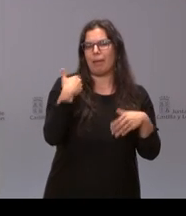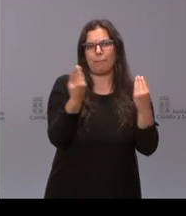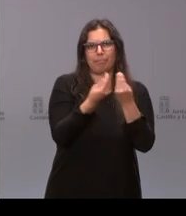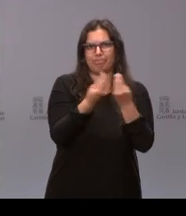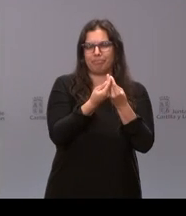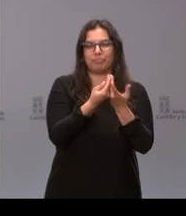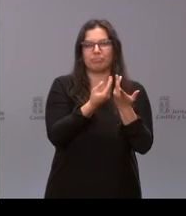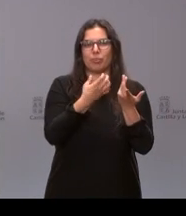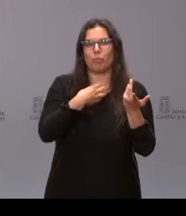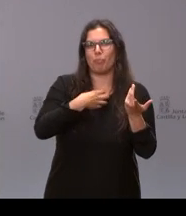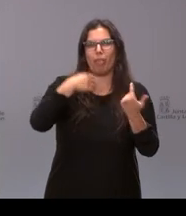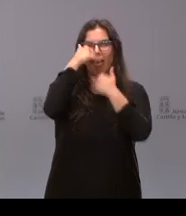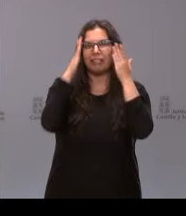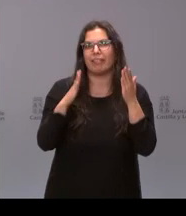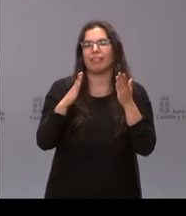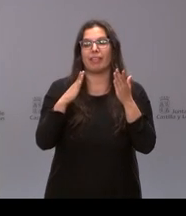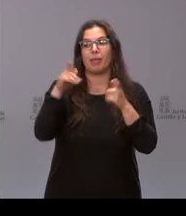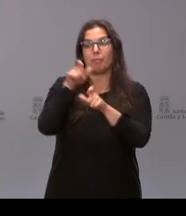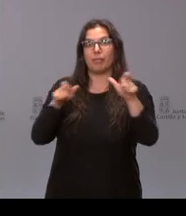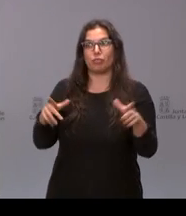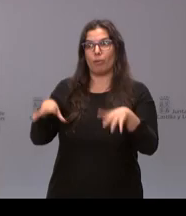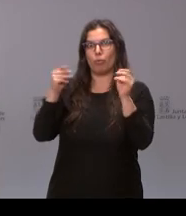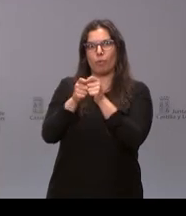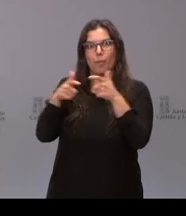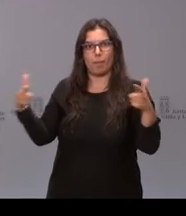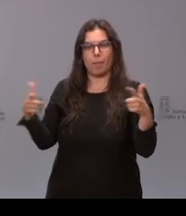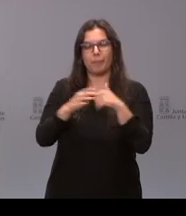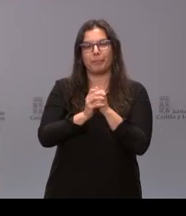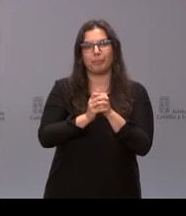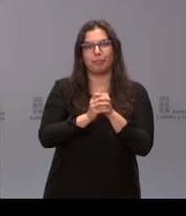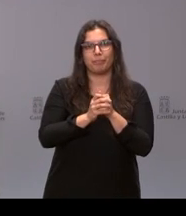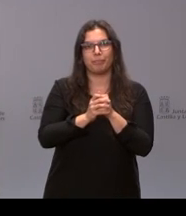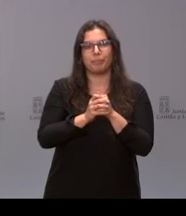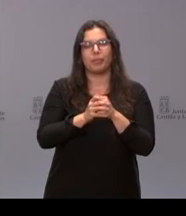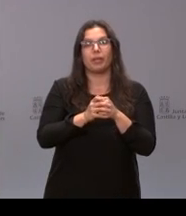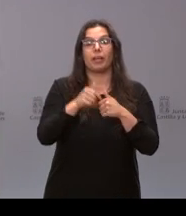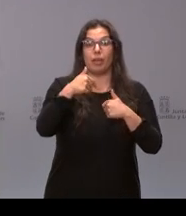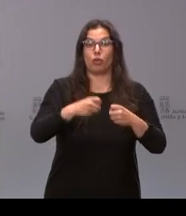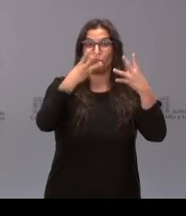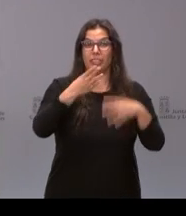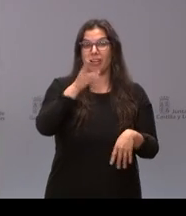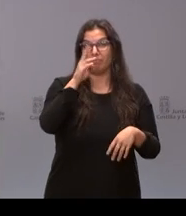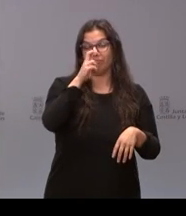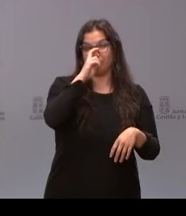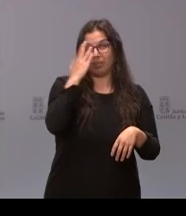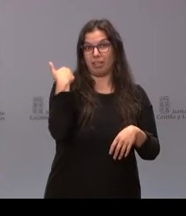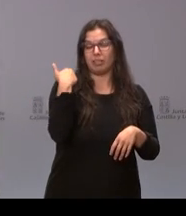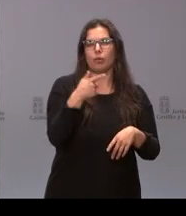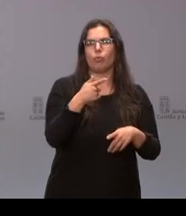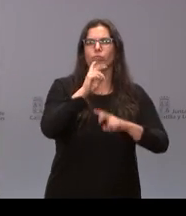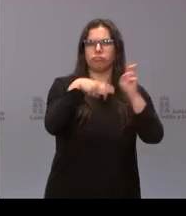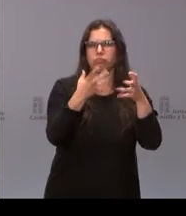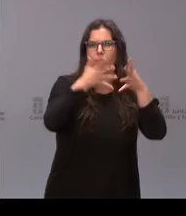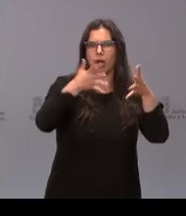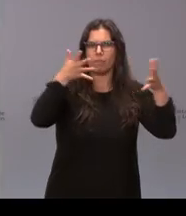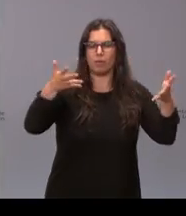para atender las necesidades de una población creciente. Fueron varias las reformas de ampliación, hasta que en 1999 se